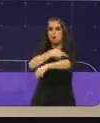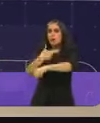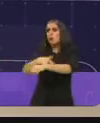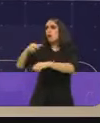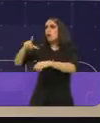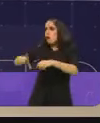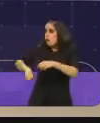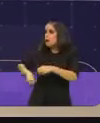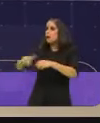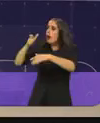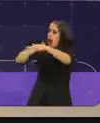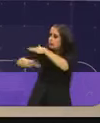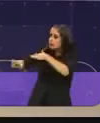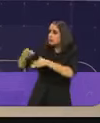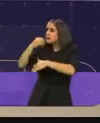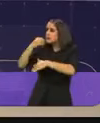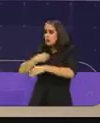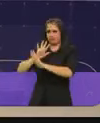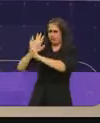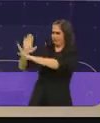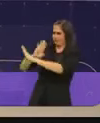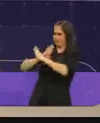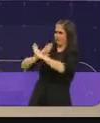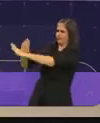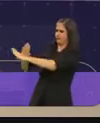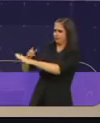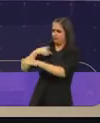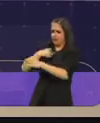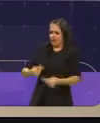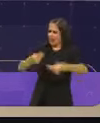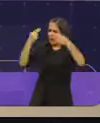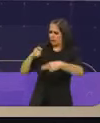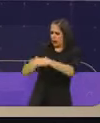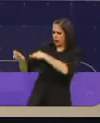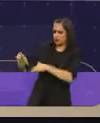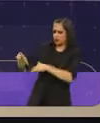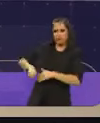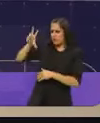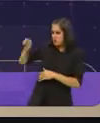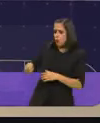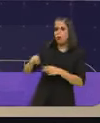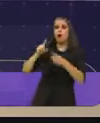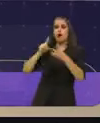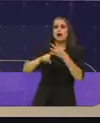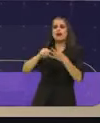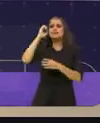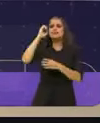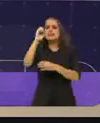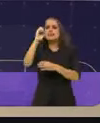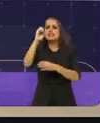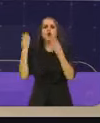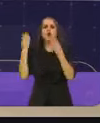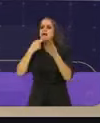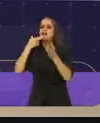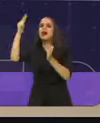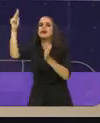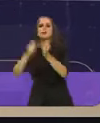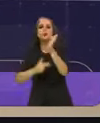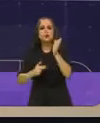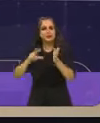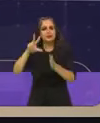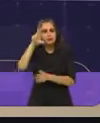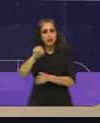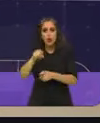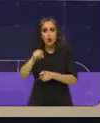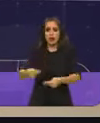corrupción, te defienda. Y un programa cero clausuras. Cualquiera que esté inscrito a este se le va a ayudar